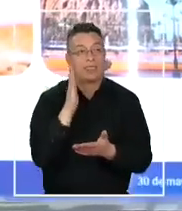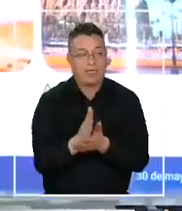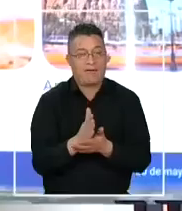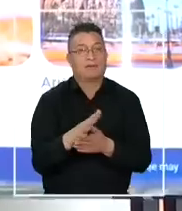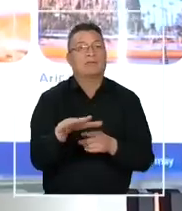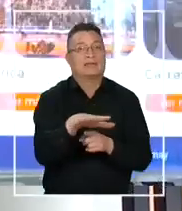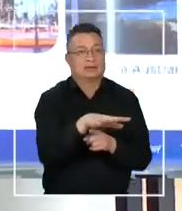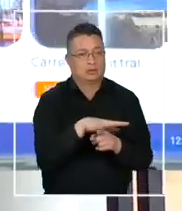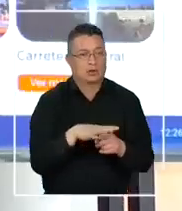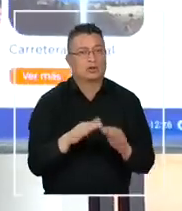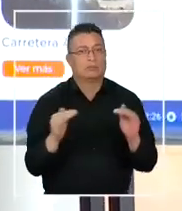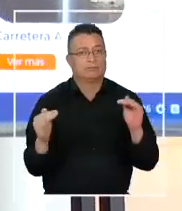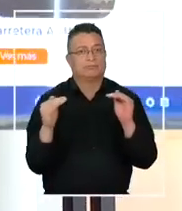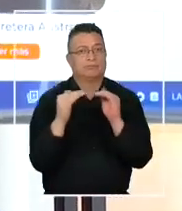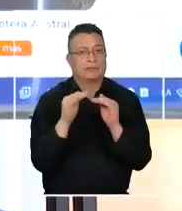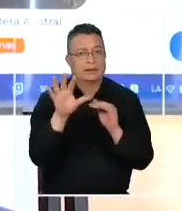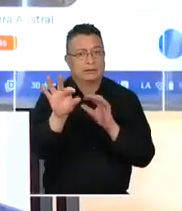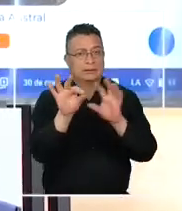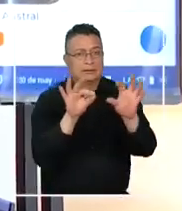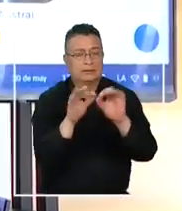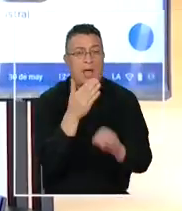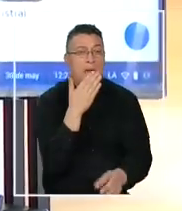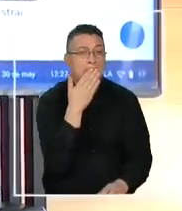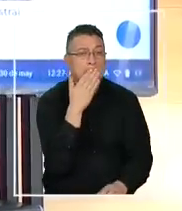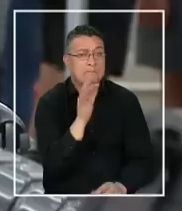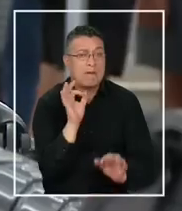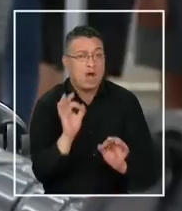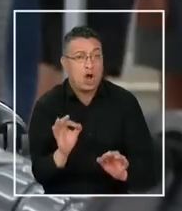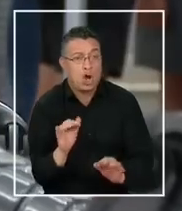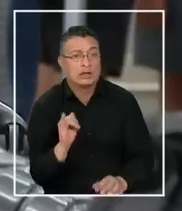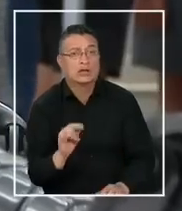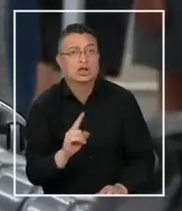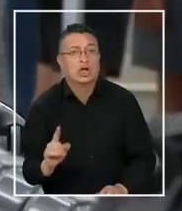condiciones. ¿Se está eligiendo la mejor oferta disponible?